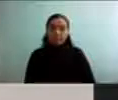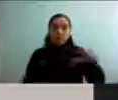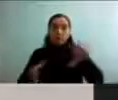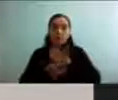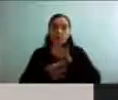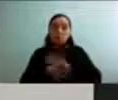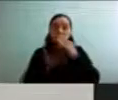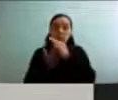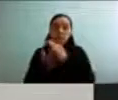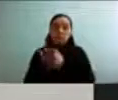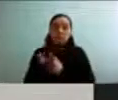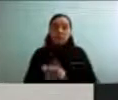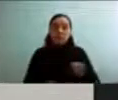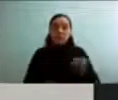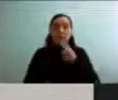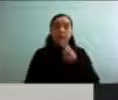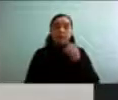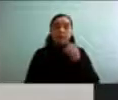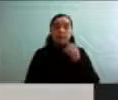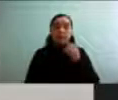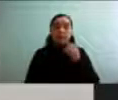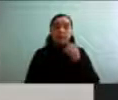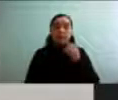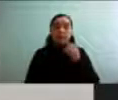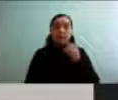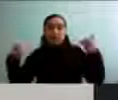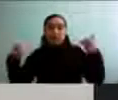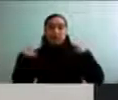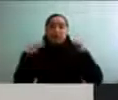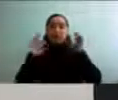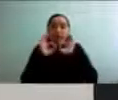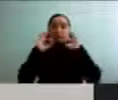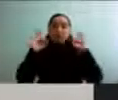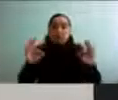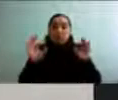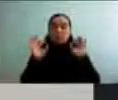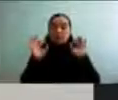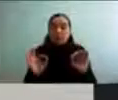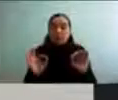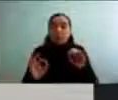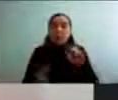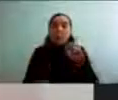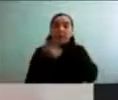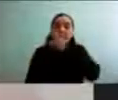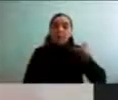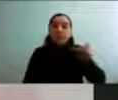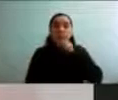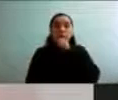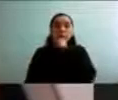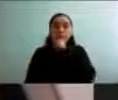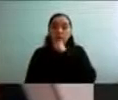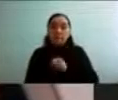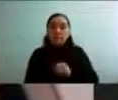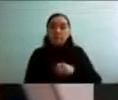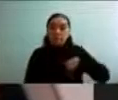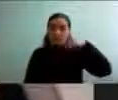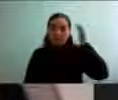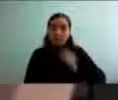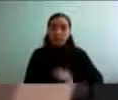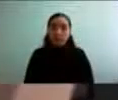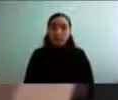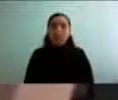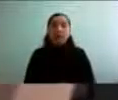¡Vamos a ver! El el ejercicio de fuerza,